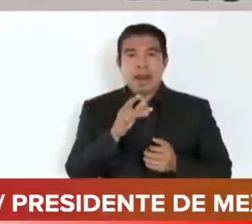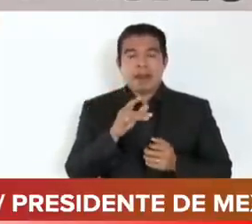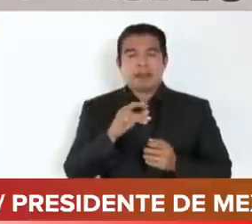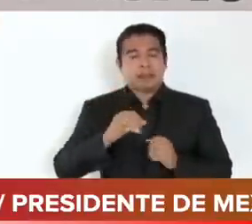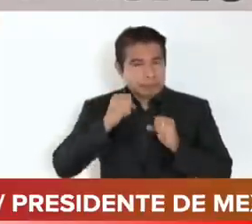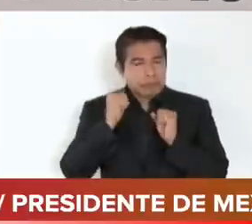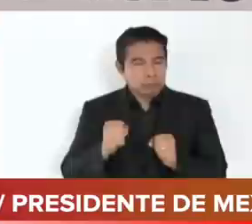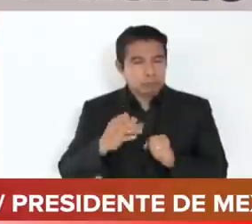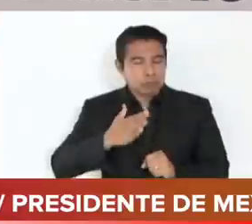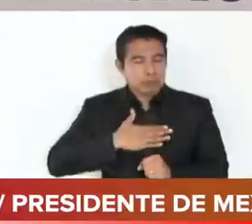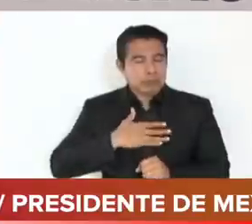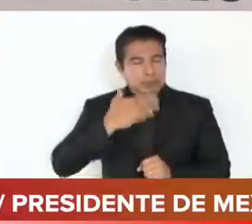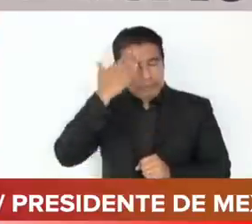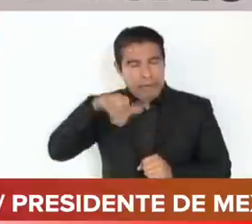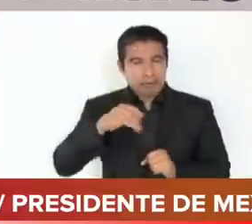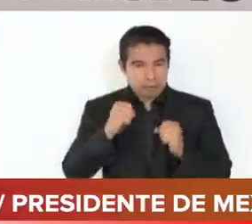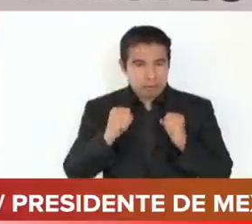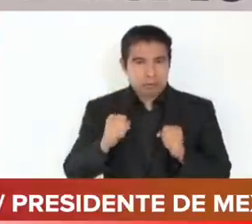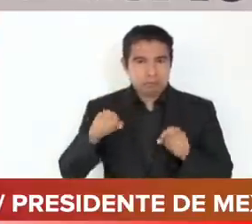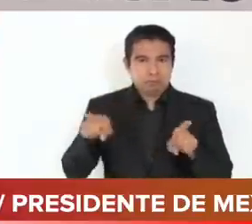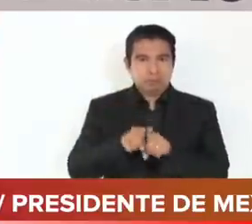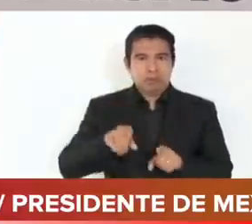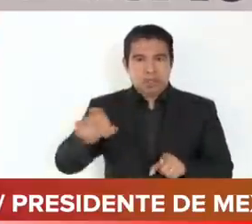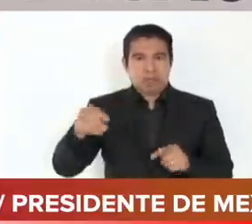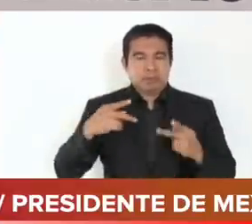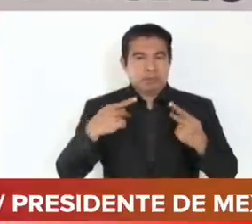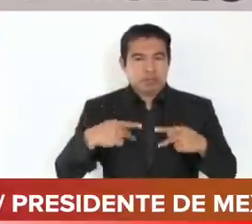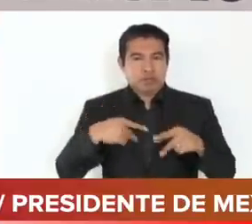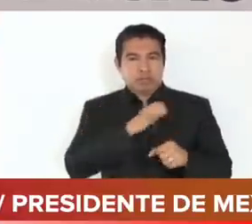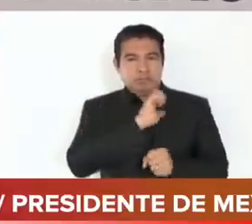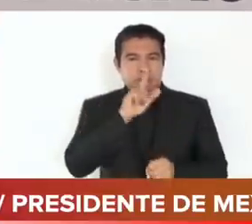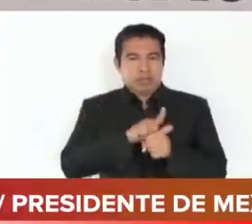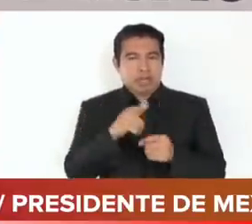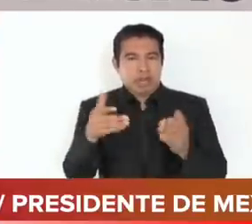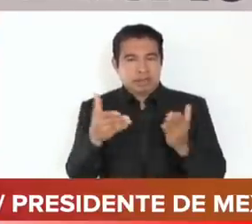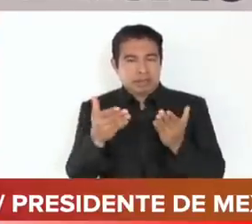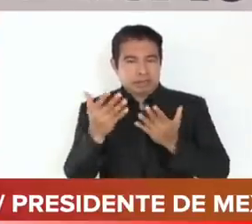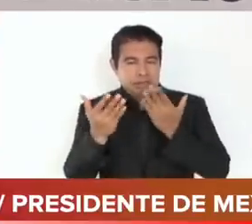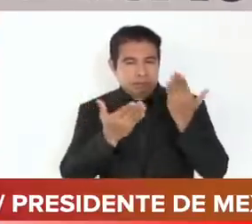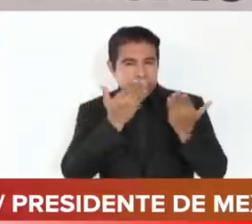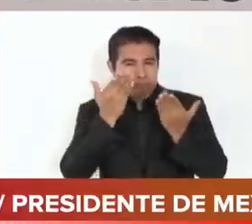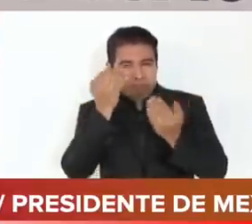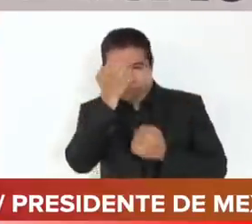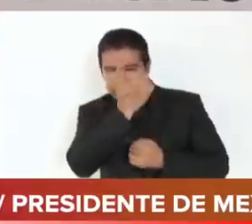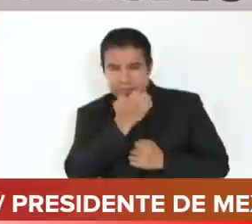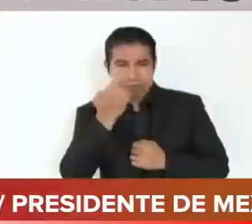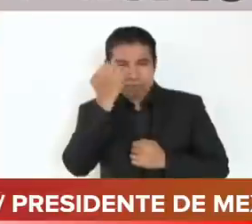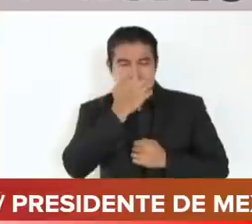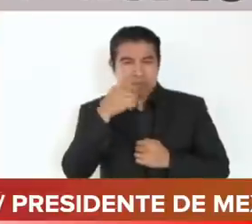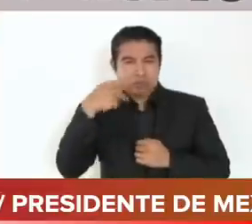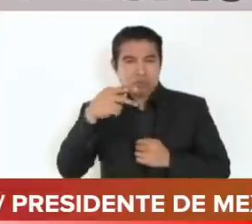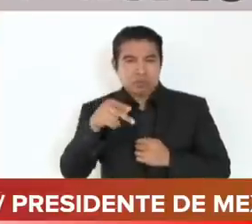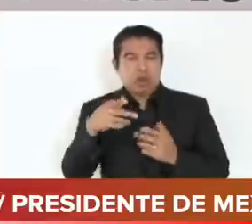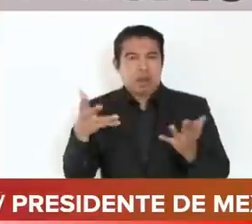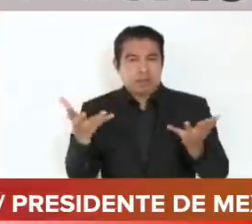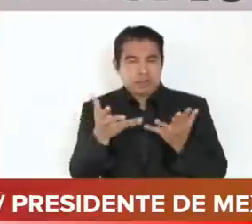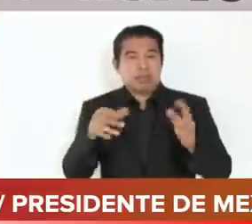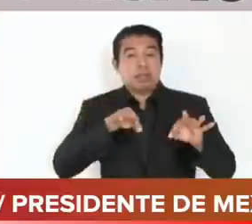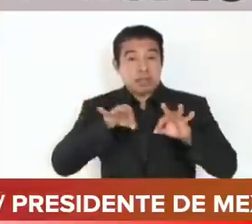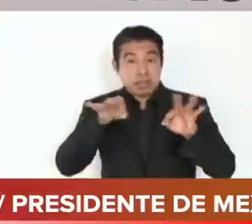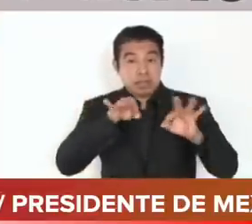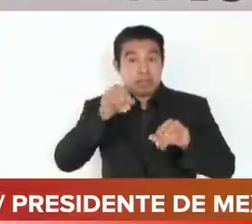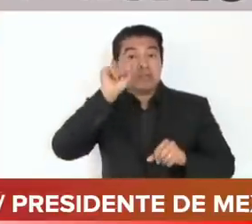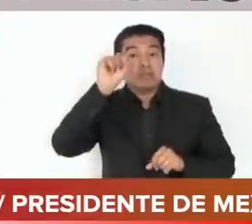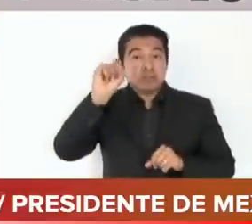los arqueólogos, con los antropólogos, con los trabajadores de Lina,